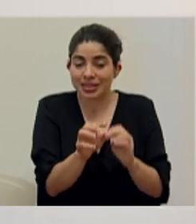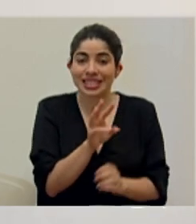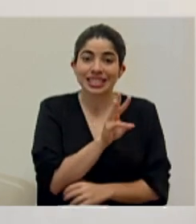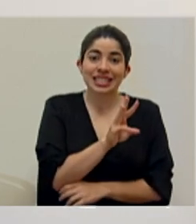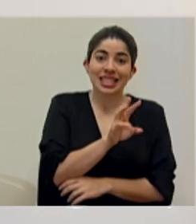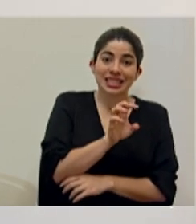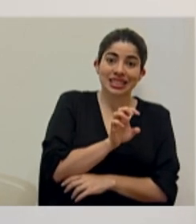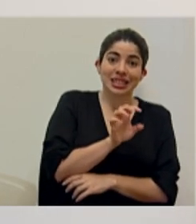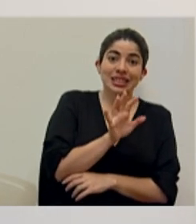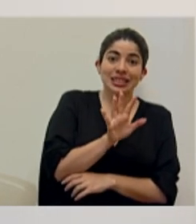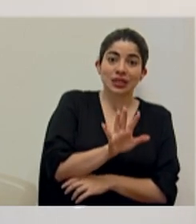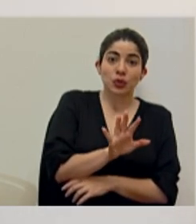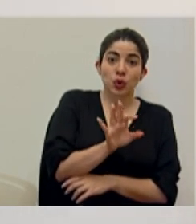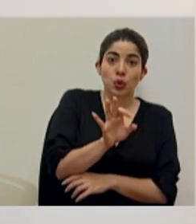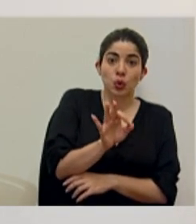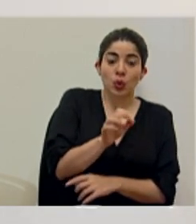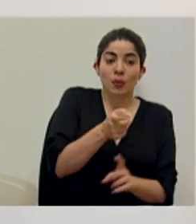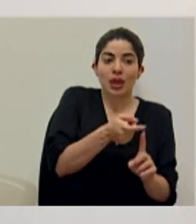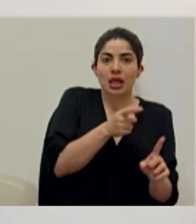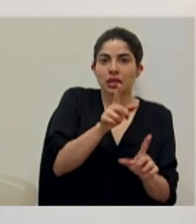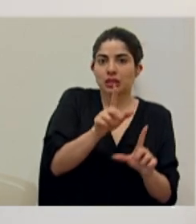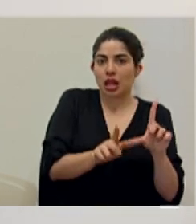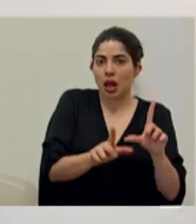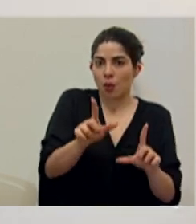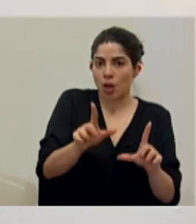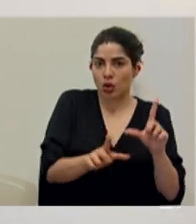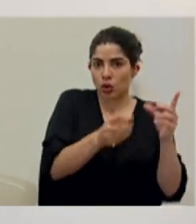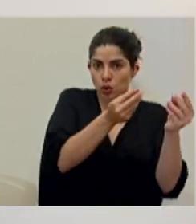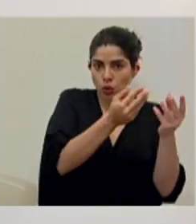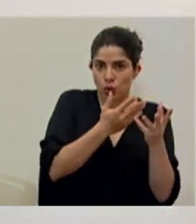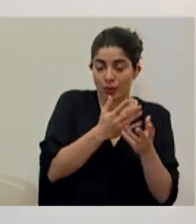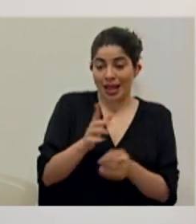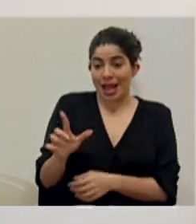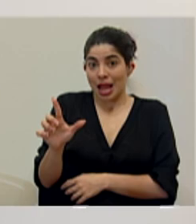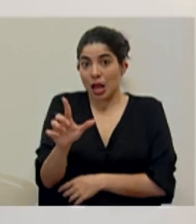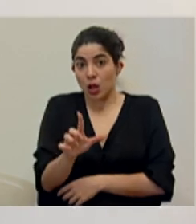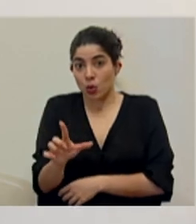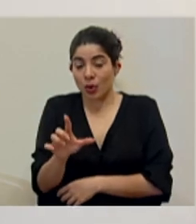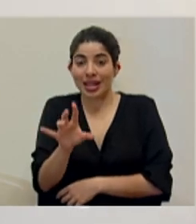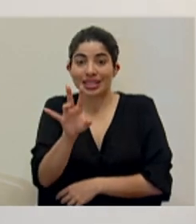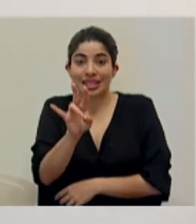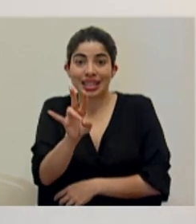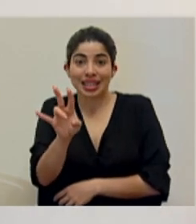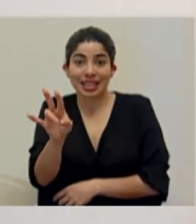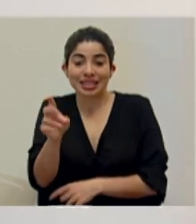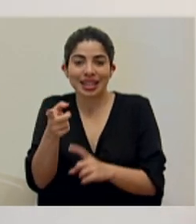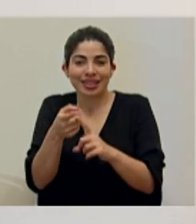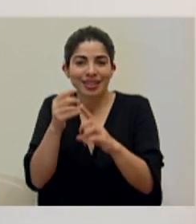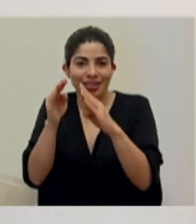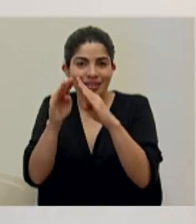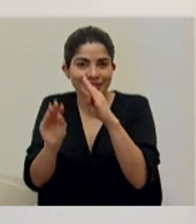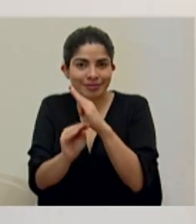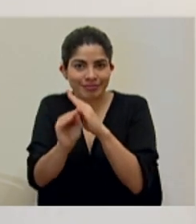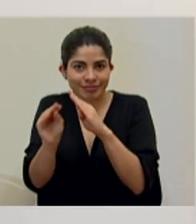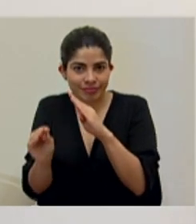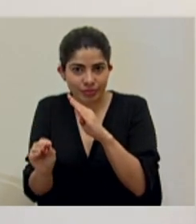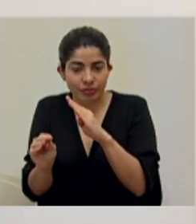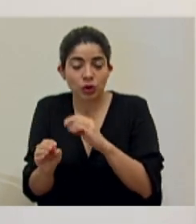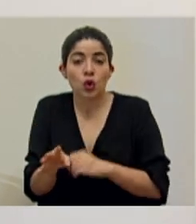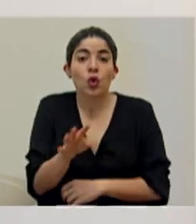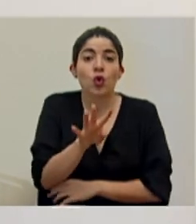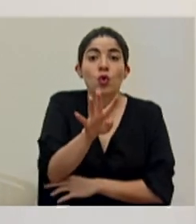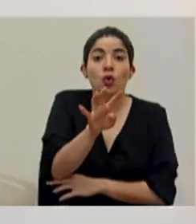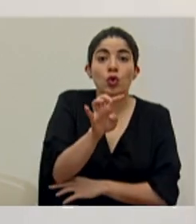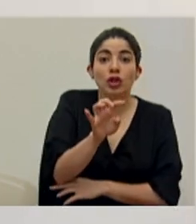659 por laboratorio. En el caso del lunes, 77 son por nexo epidemiológico y